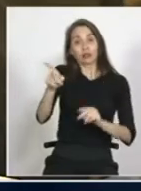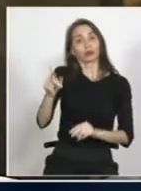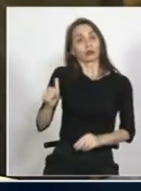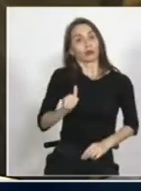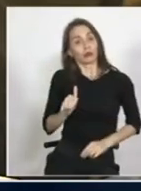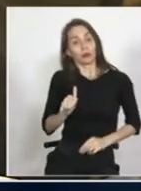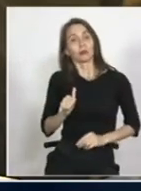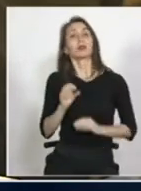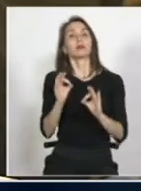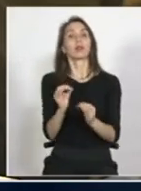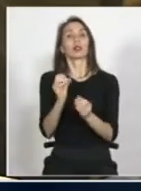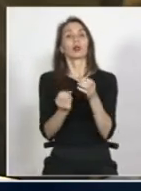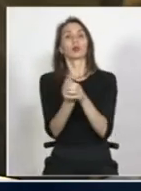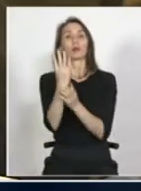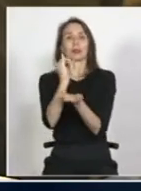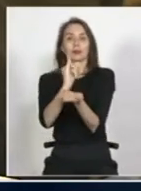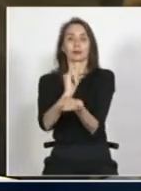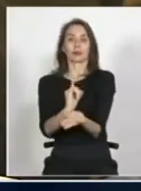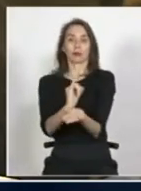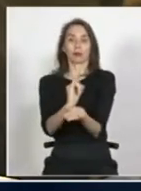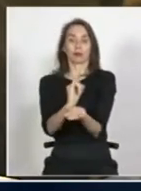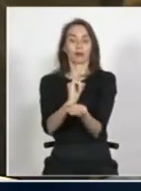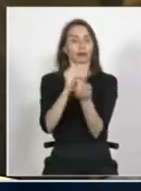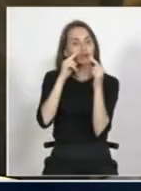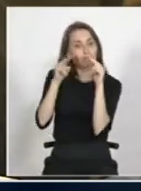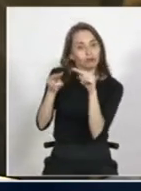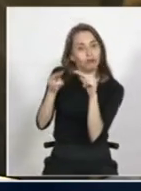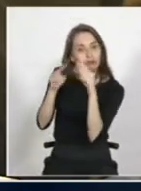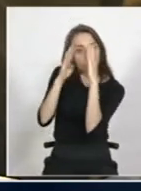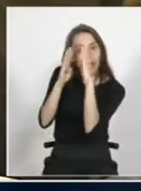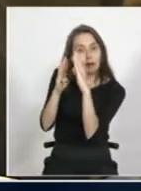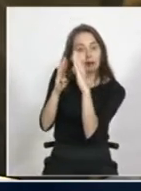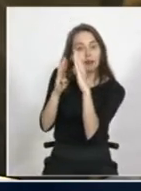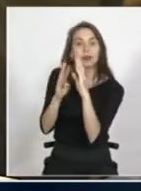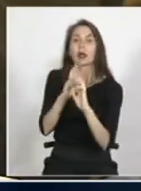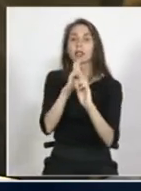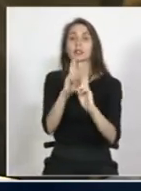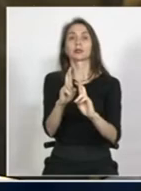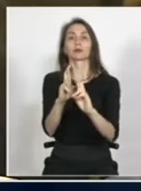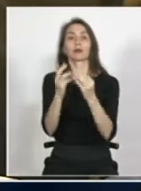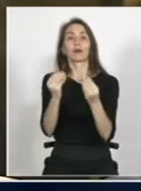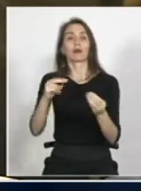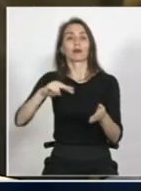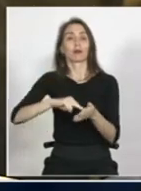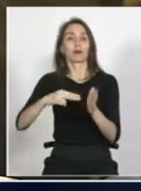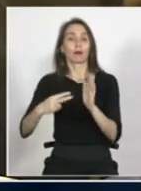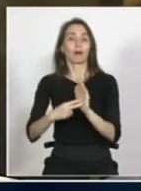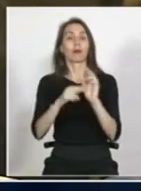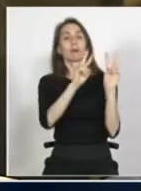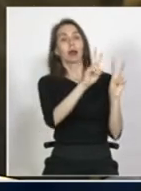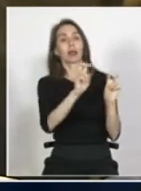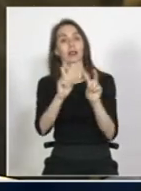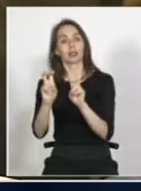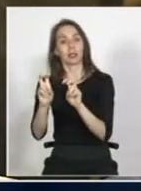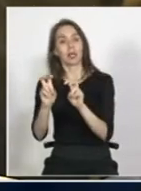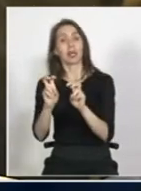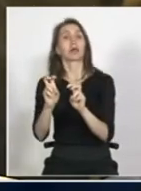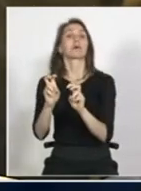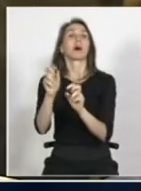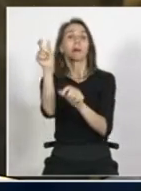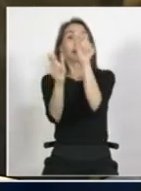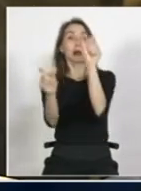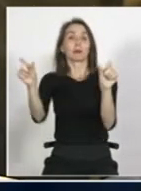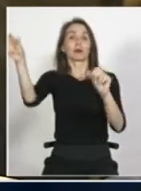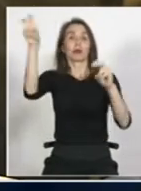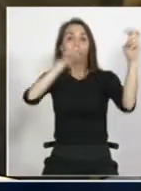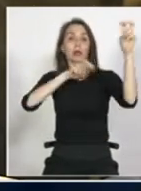institucionalidad que pueda estar atenta y que pueda responder de manera óptima a las problemáticas y a las temáticas que implica el tema de la migración.